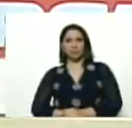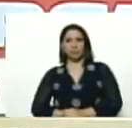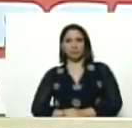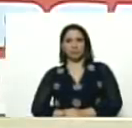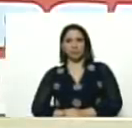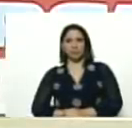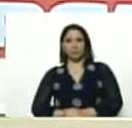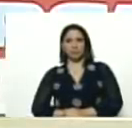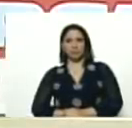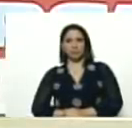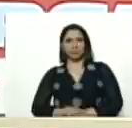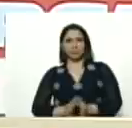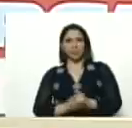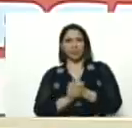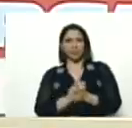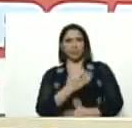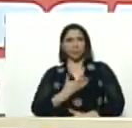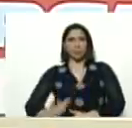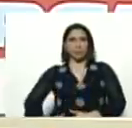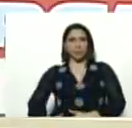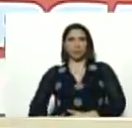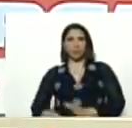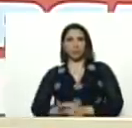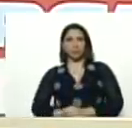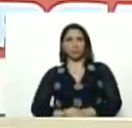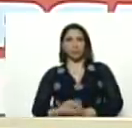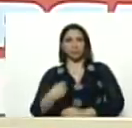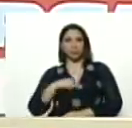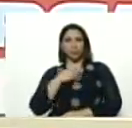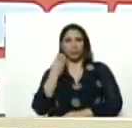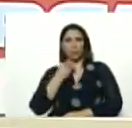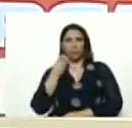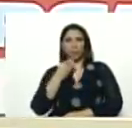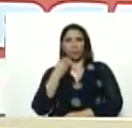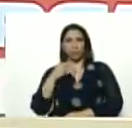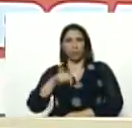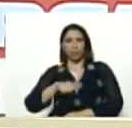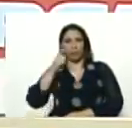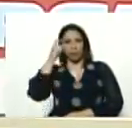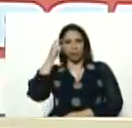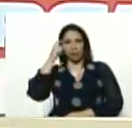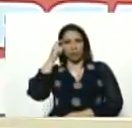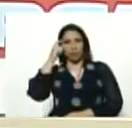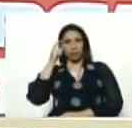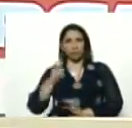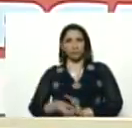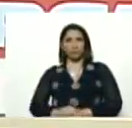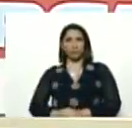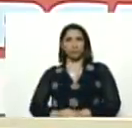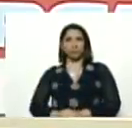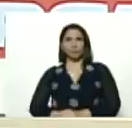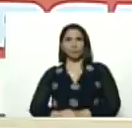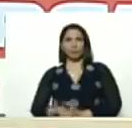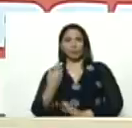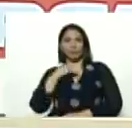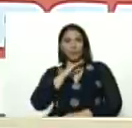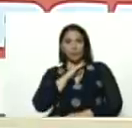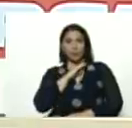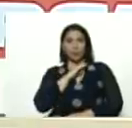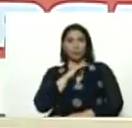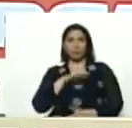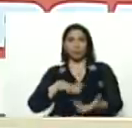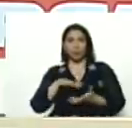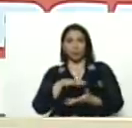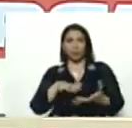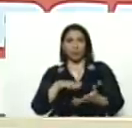sí, compañero presidente, nuestra juventud, en estos días, de pandemia, y de situación,